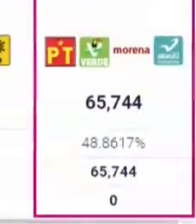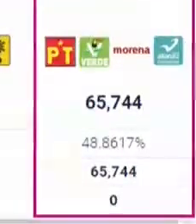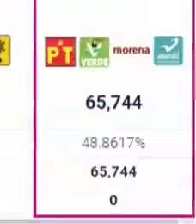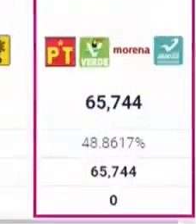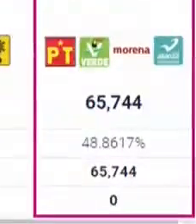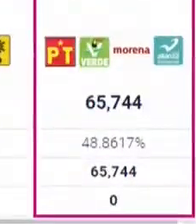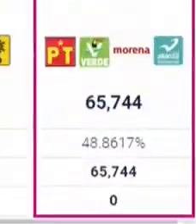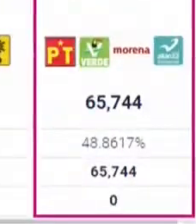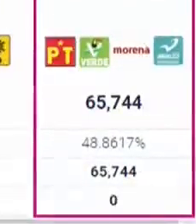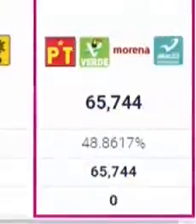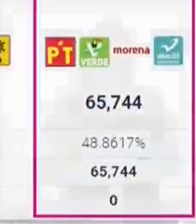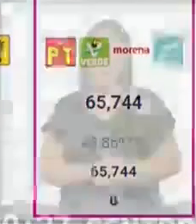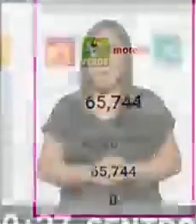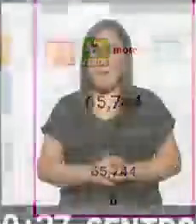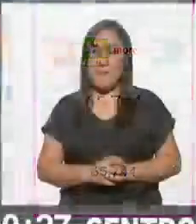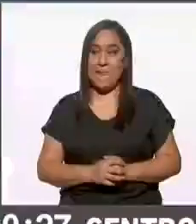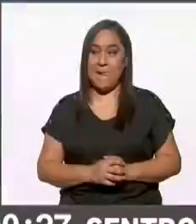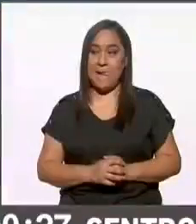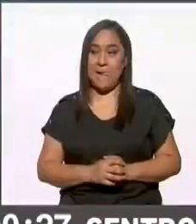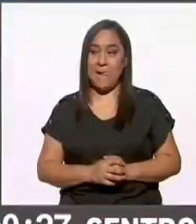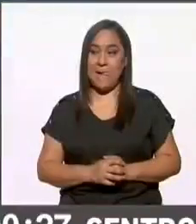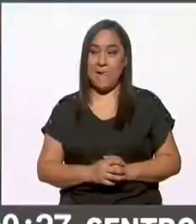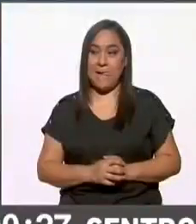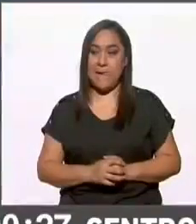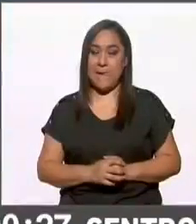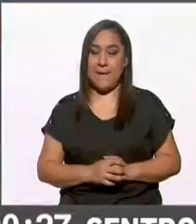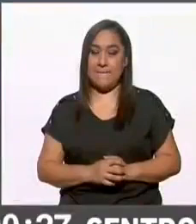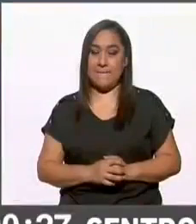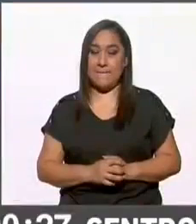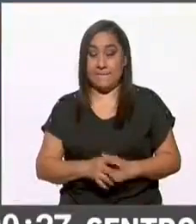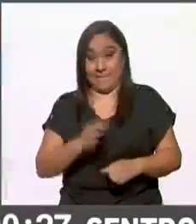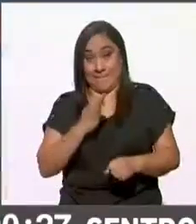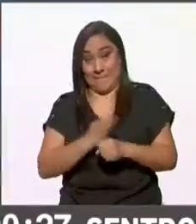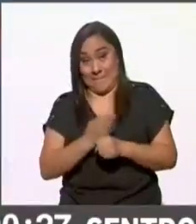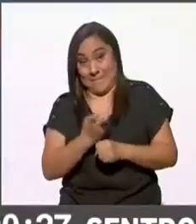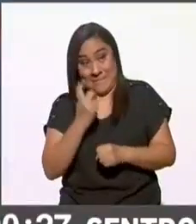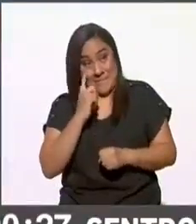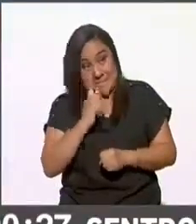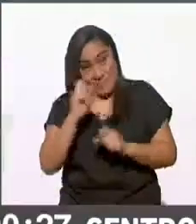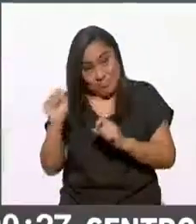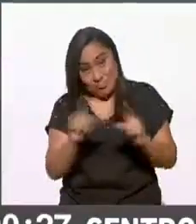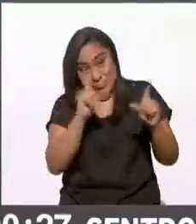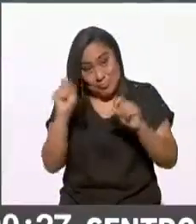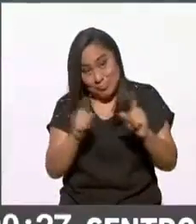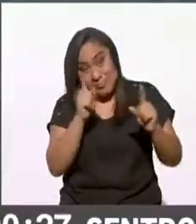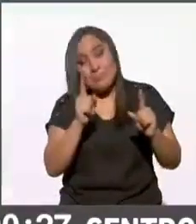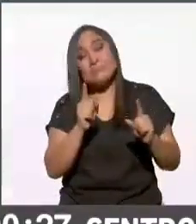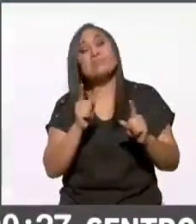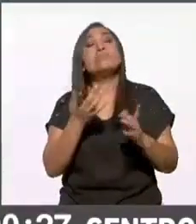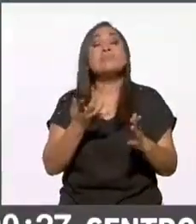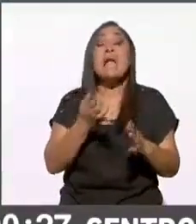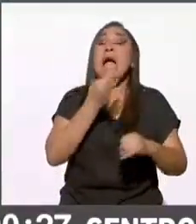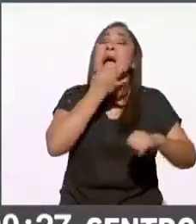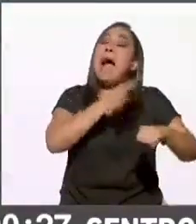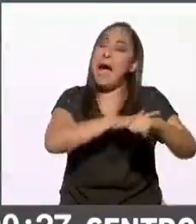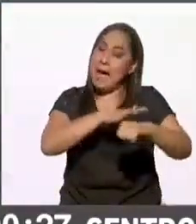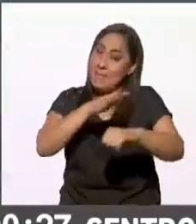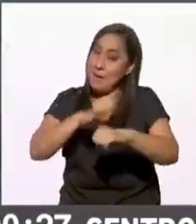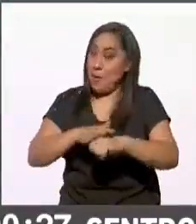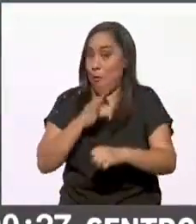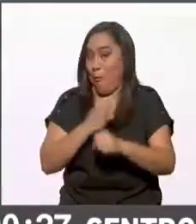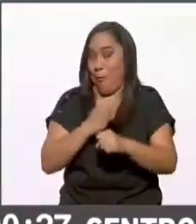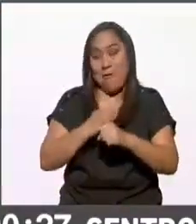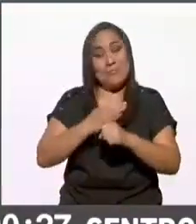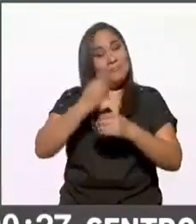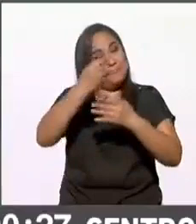los demás candidatos hasta el momento son las tendencias que se ven obviamente reiteramos a nuestra audiencia que todo puede